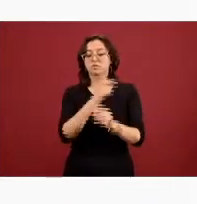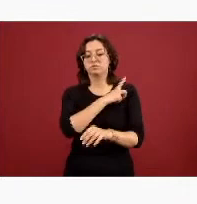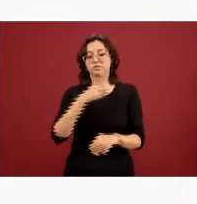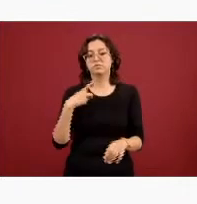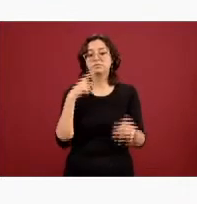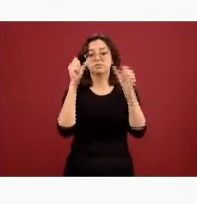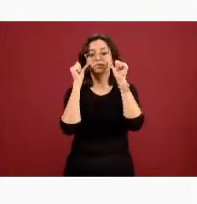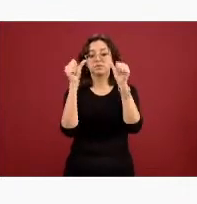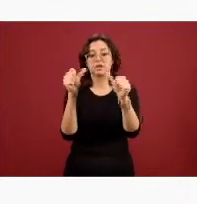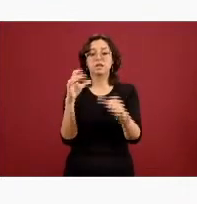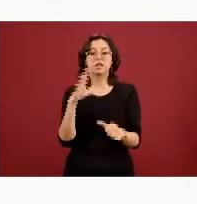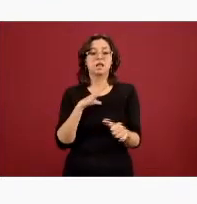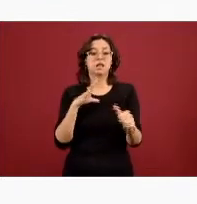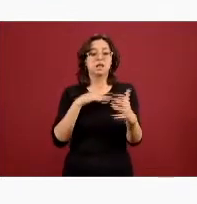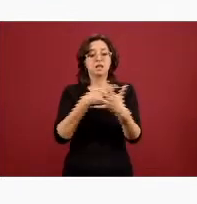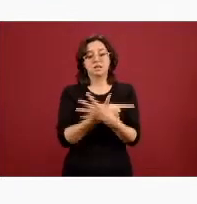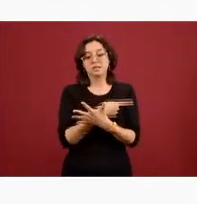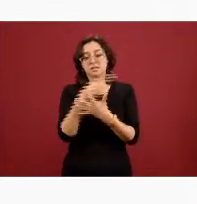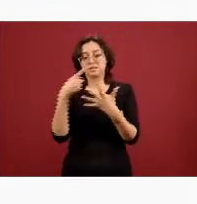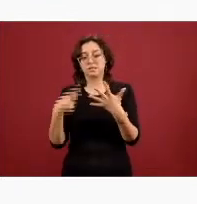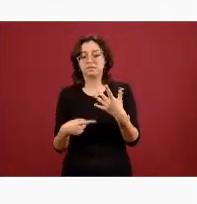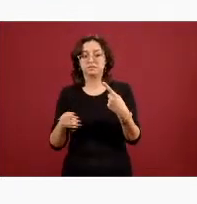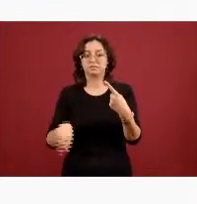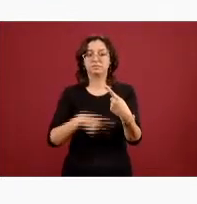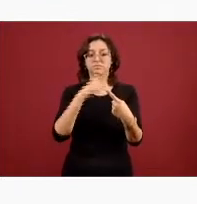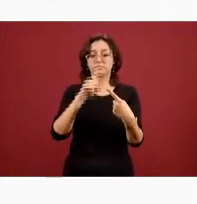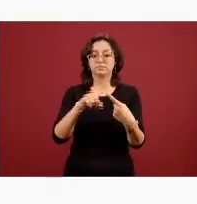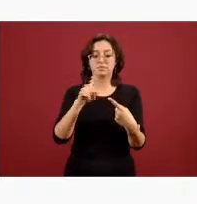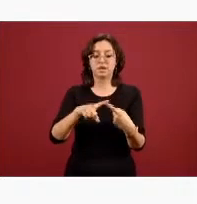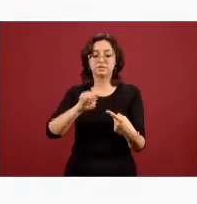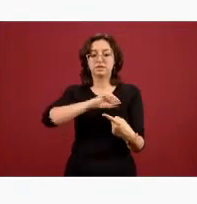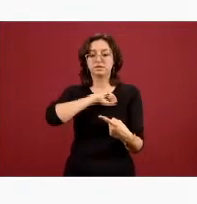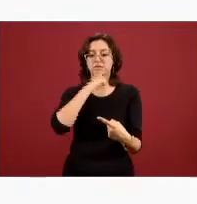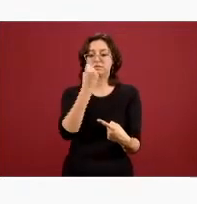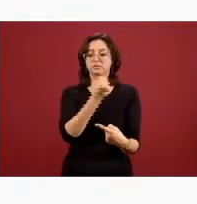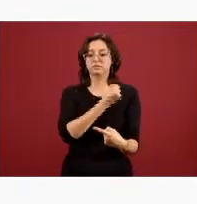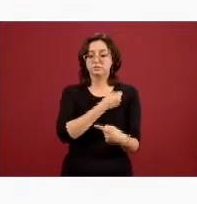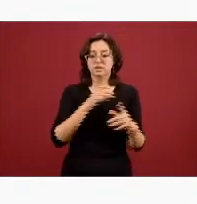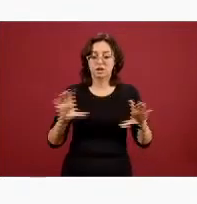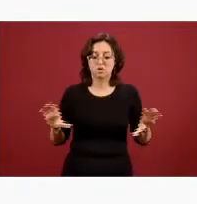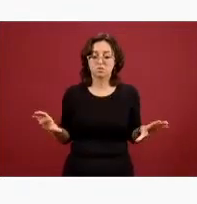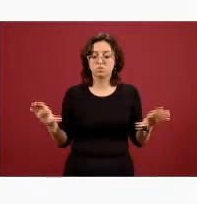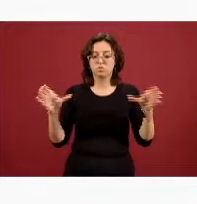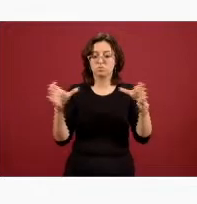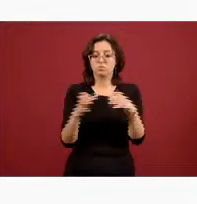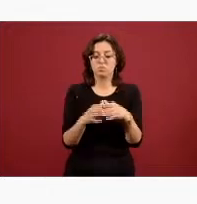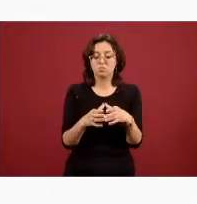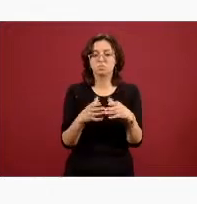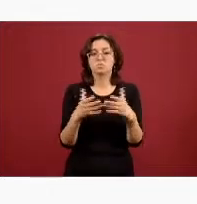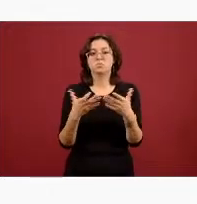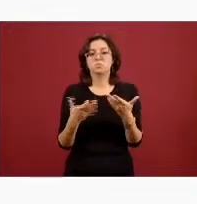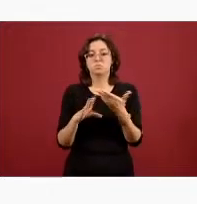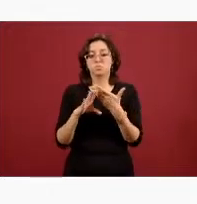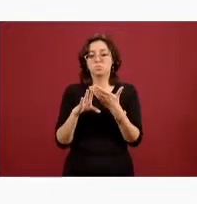componentes esenciales. Primero está la atención primaria a la salud y la salud comunitaria a través de medidas de prevención y promoción a la